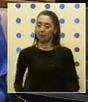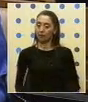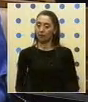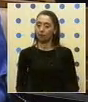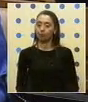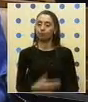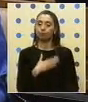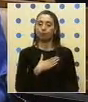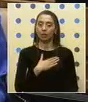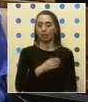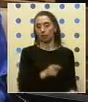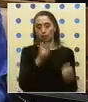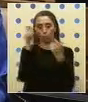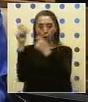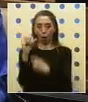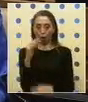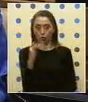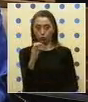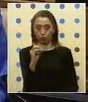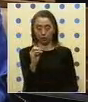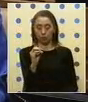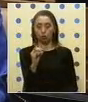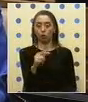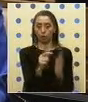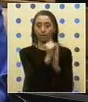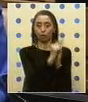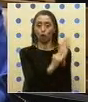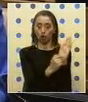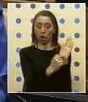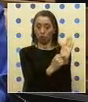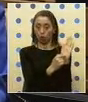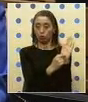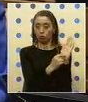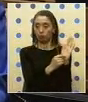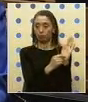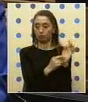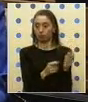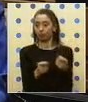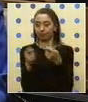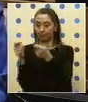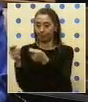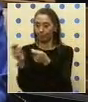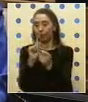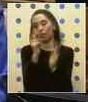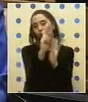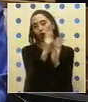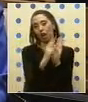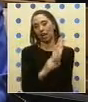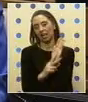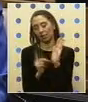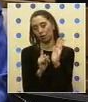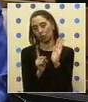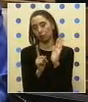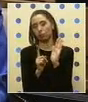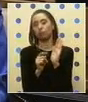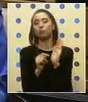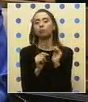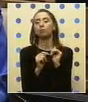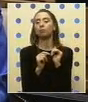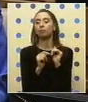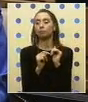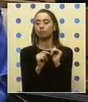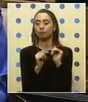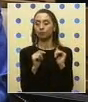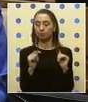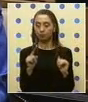quiero mandar un oficio en el cual tengo aquí el borrador que lo voy a hacer llegar para que no tener que leerlo, en que realmente